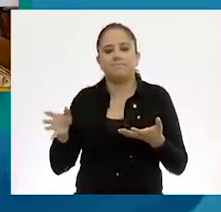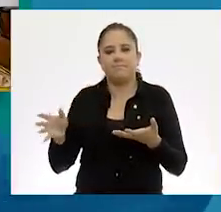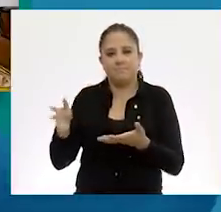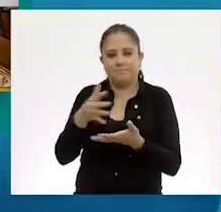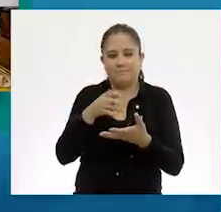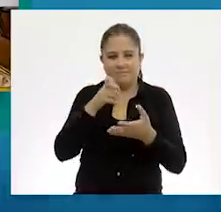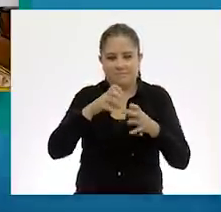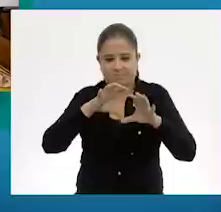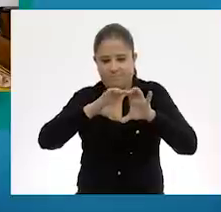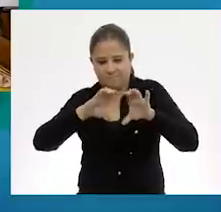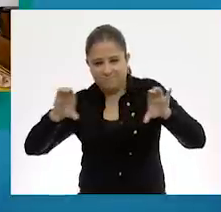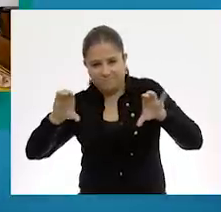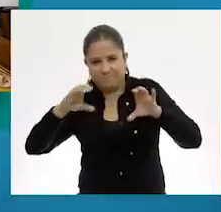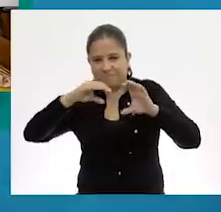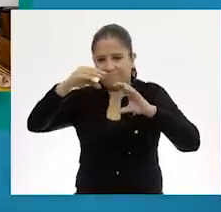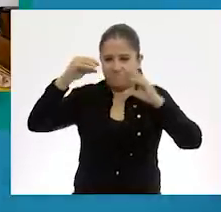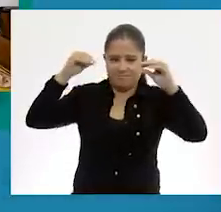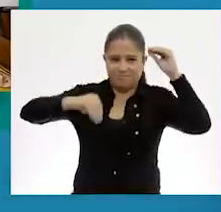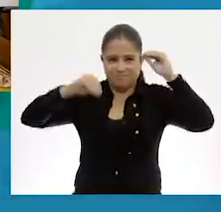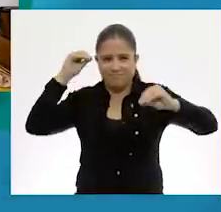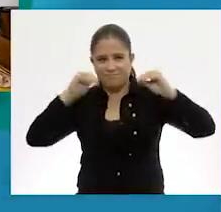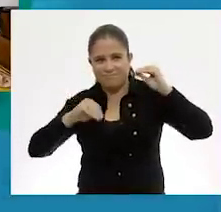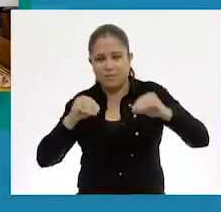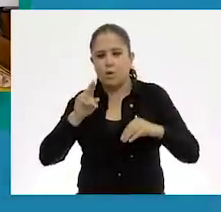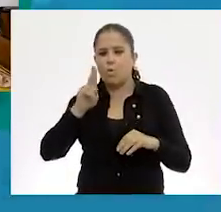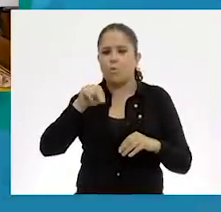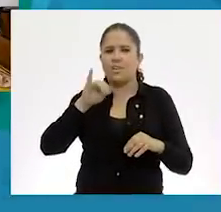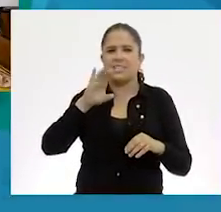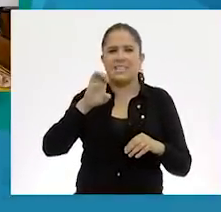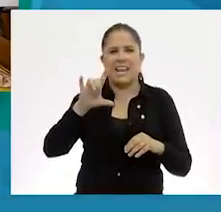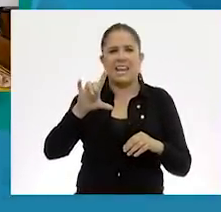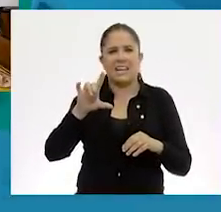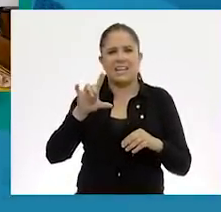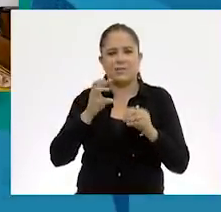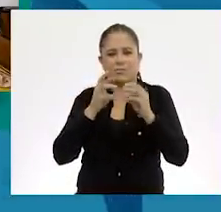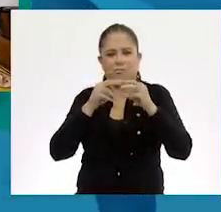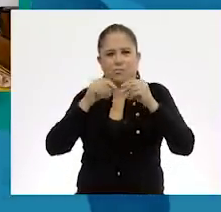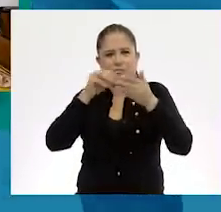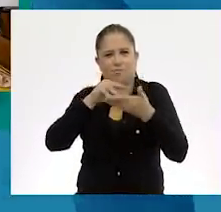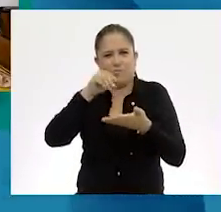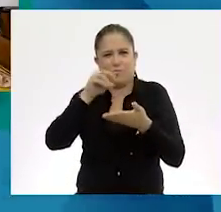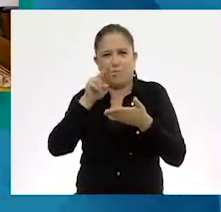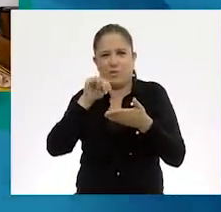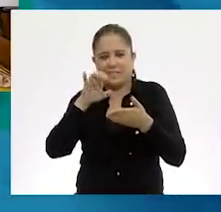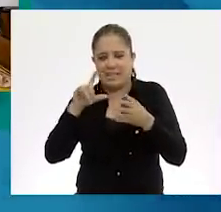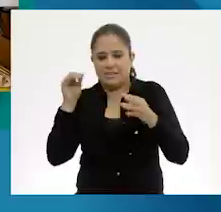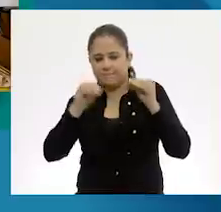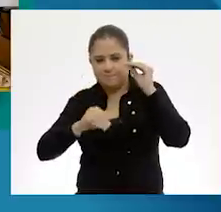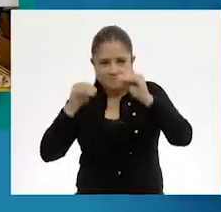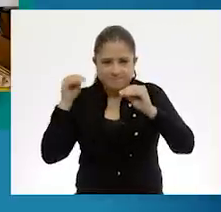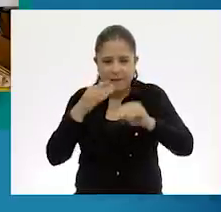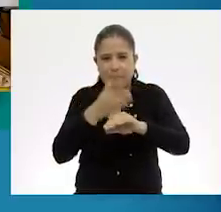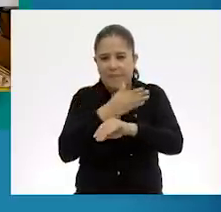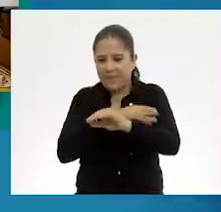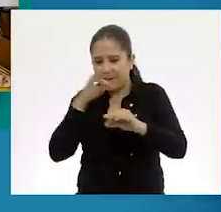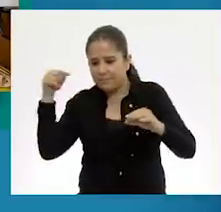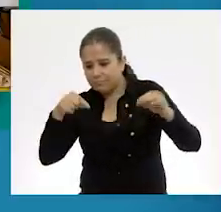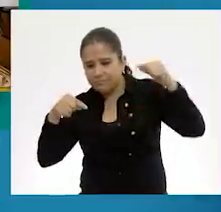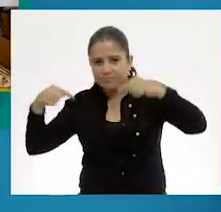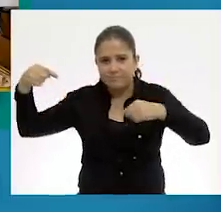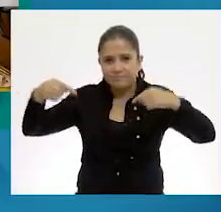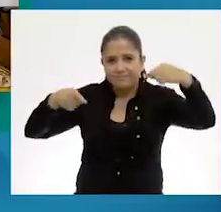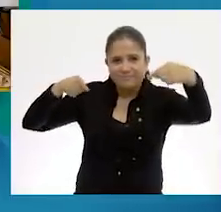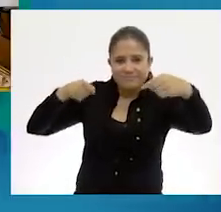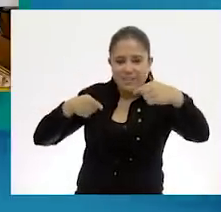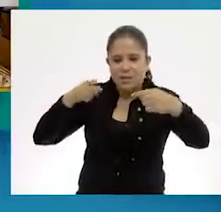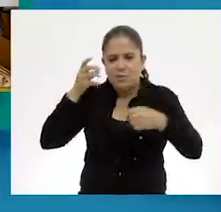cuerpos geométricos con esferas de unicel. Palitos de madera y lo demás lo pone tu